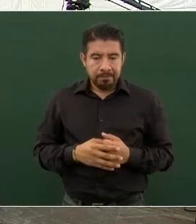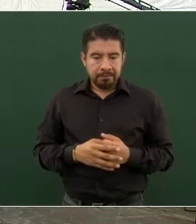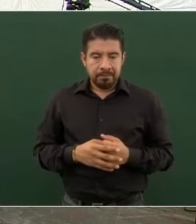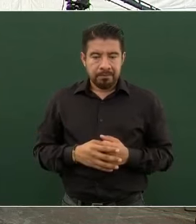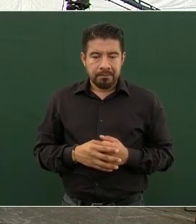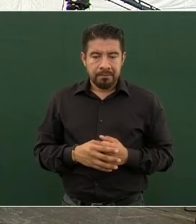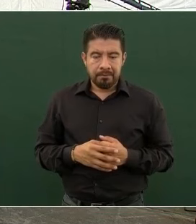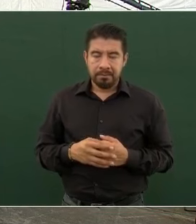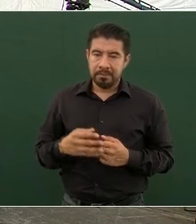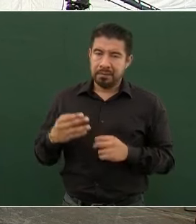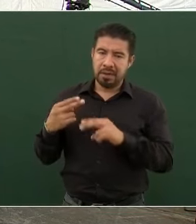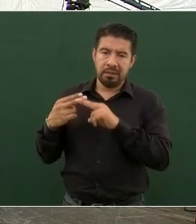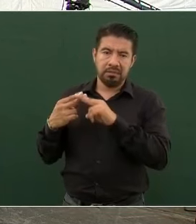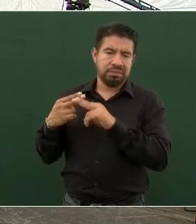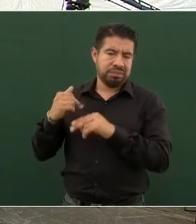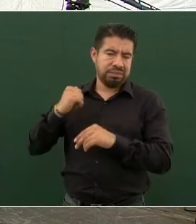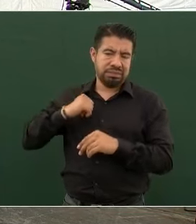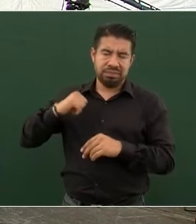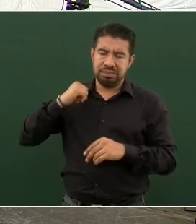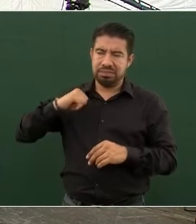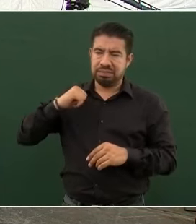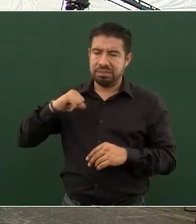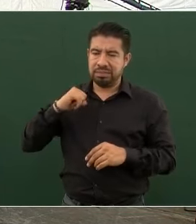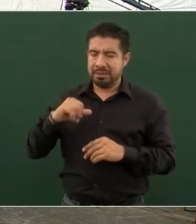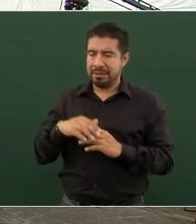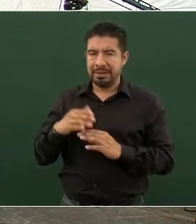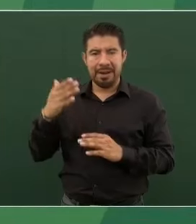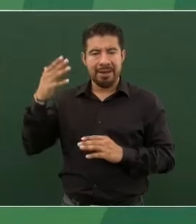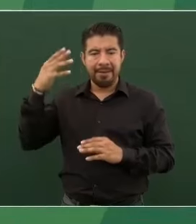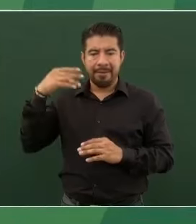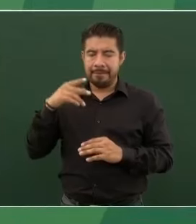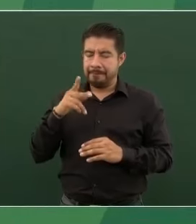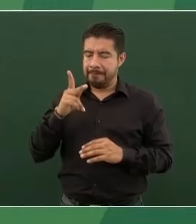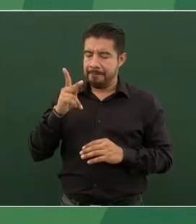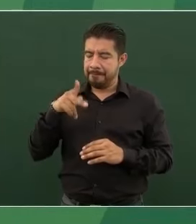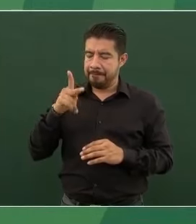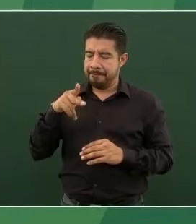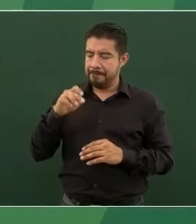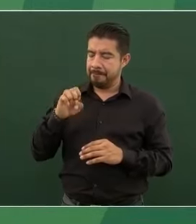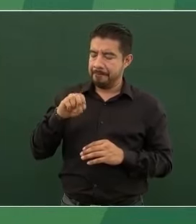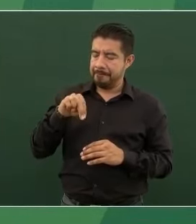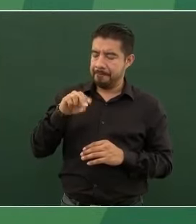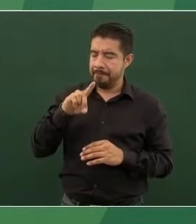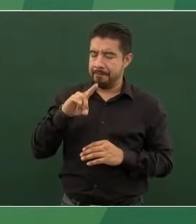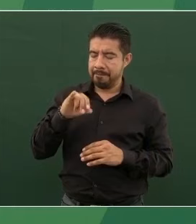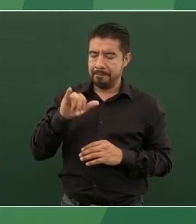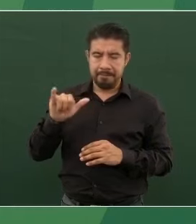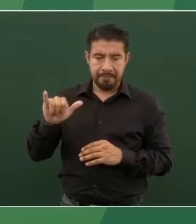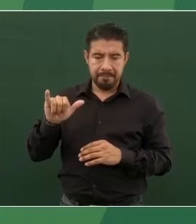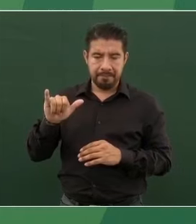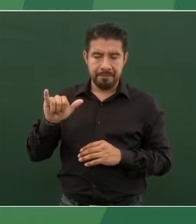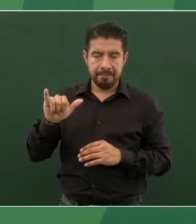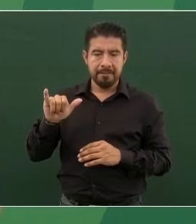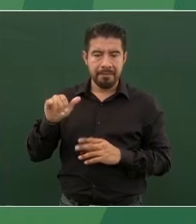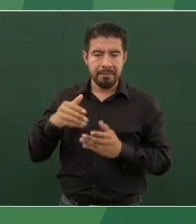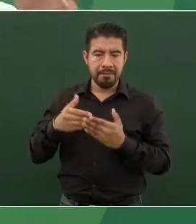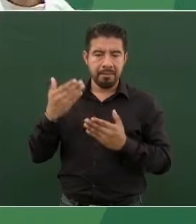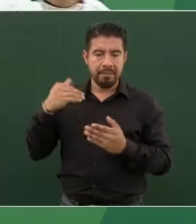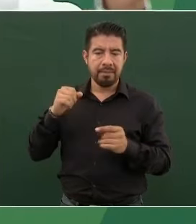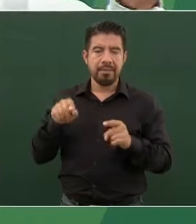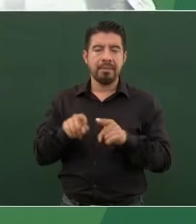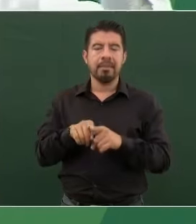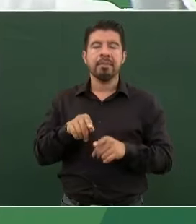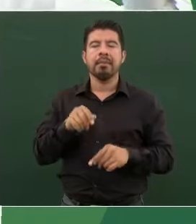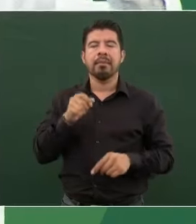presidente Kennedy, que impulsó la Alianza para el Progreso, que se